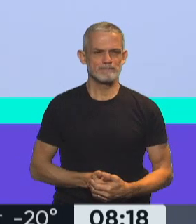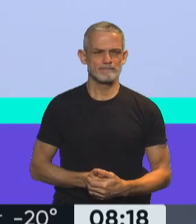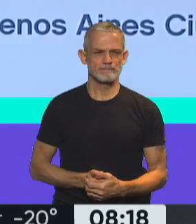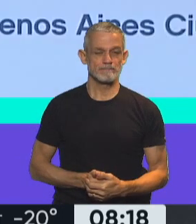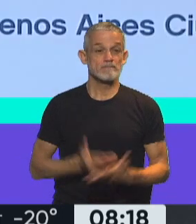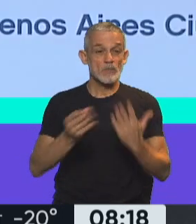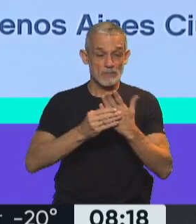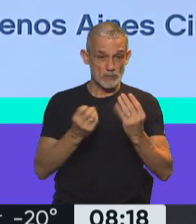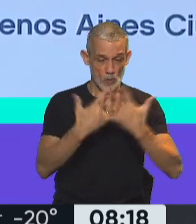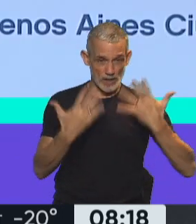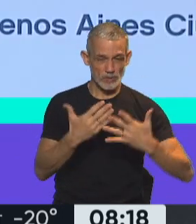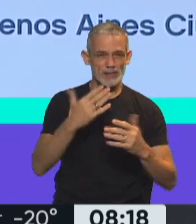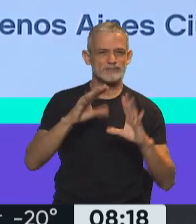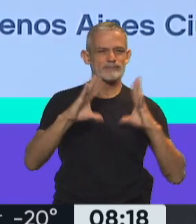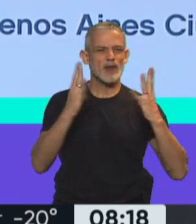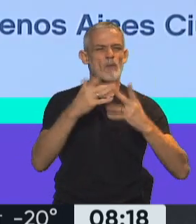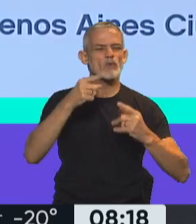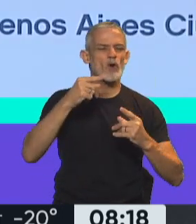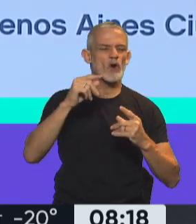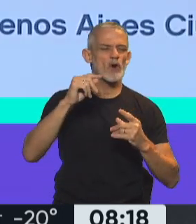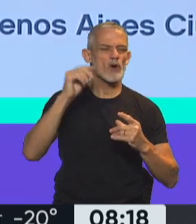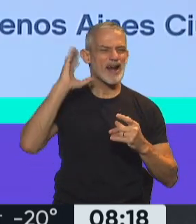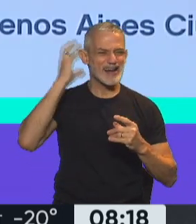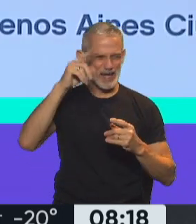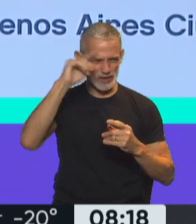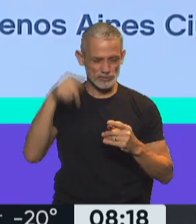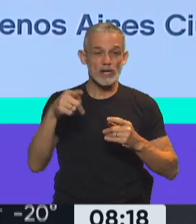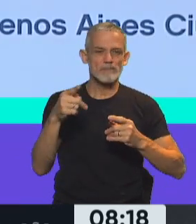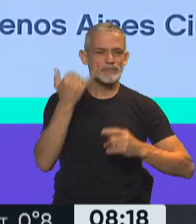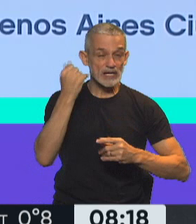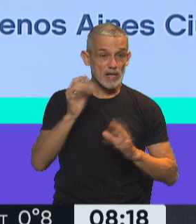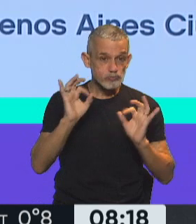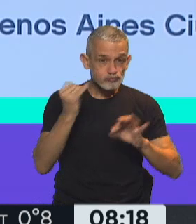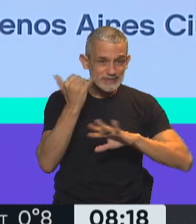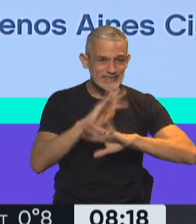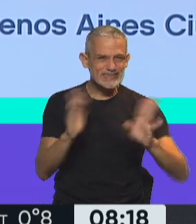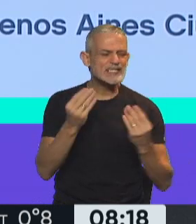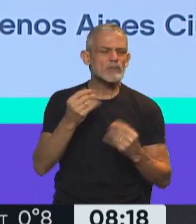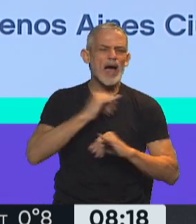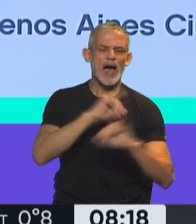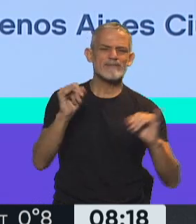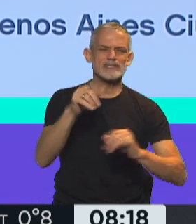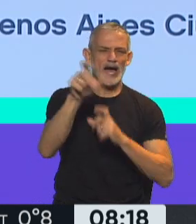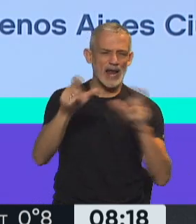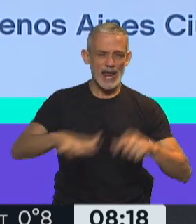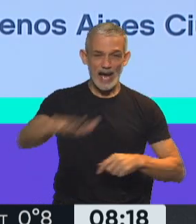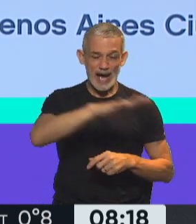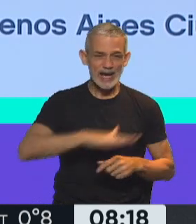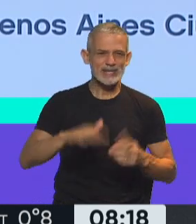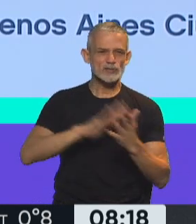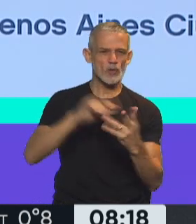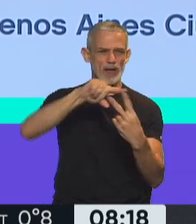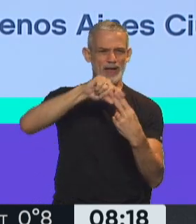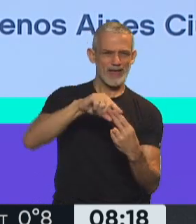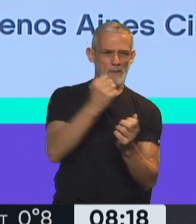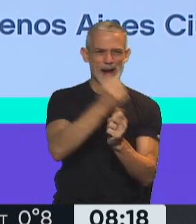Ministro, buen día. Hernán Mundo de Radio Nacional. Quería preguntarle si ya es concluyente o qué se le puede decir a la población respecto de la combinación de